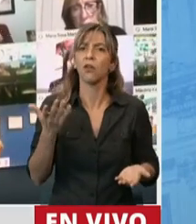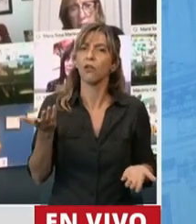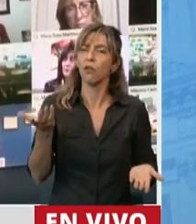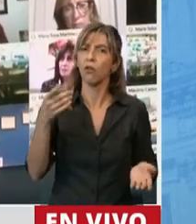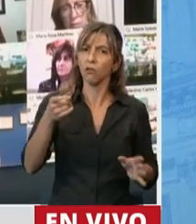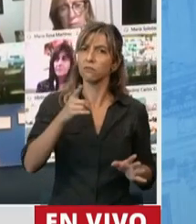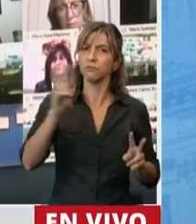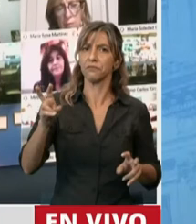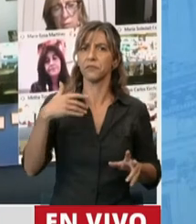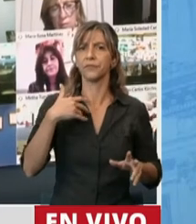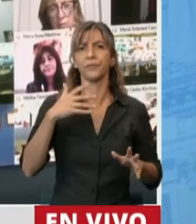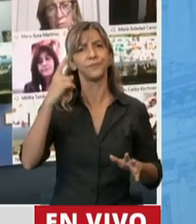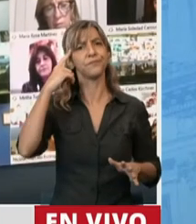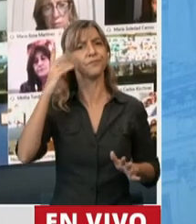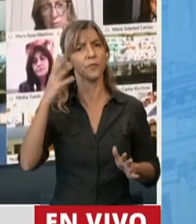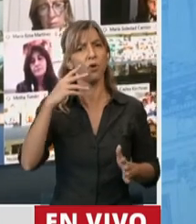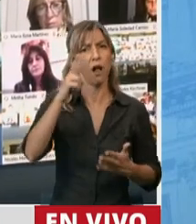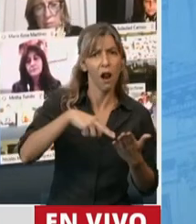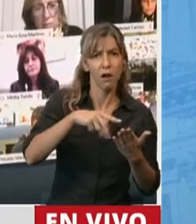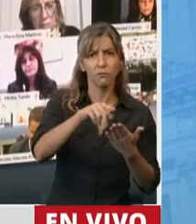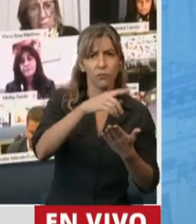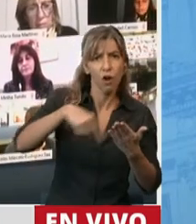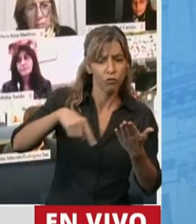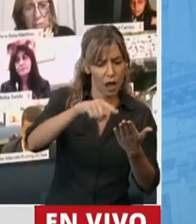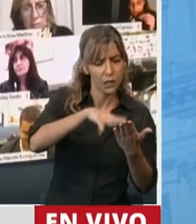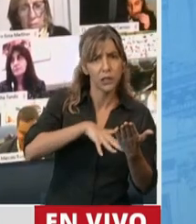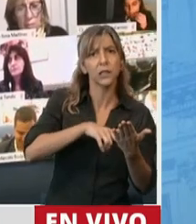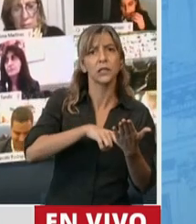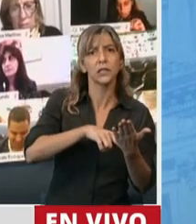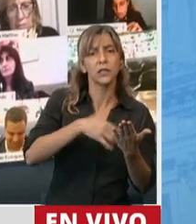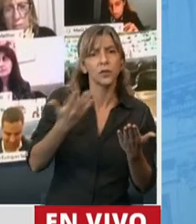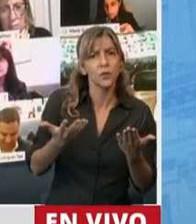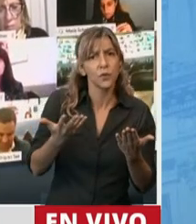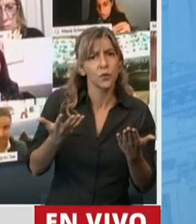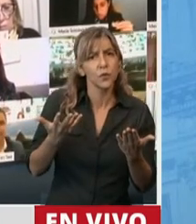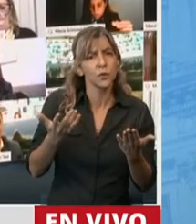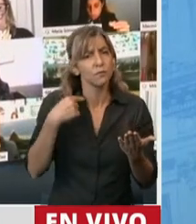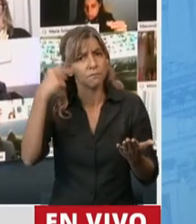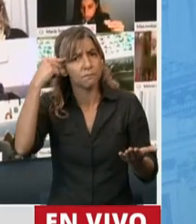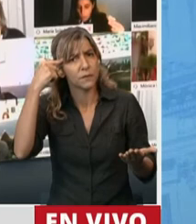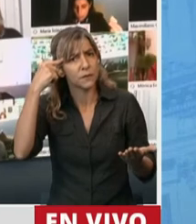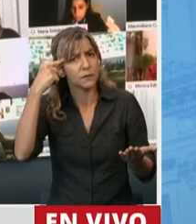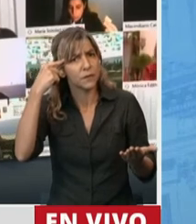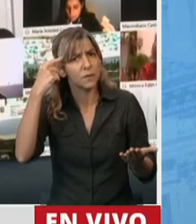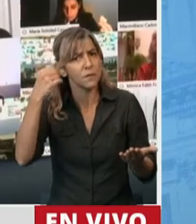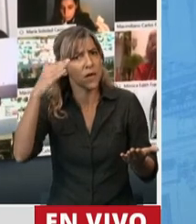sino que tiene implicancias prácticas, lo que disponga este Congreso